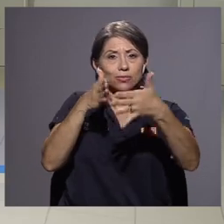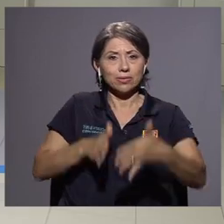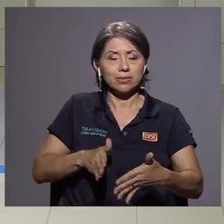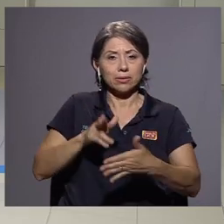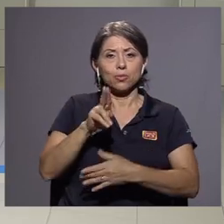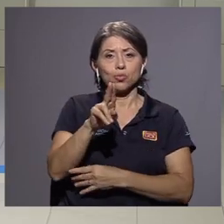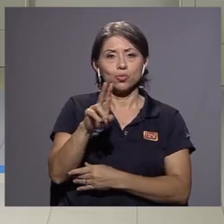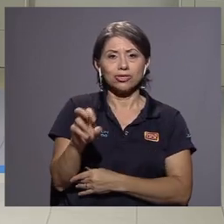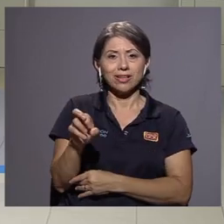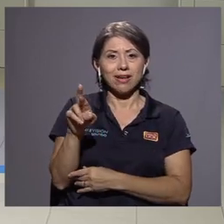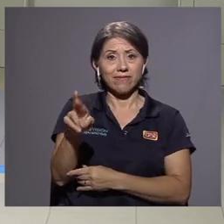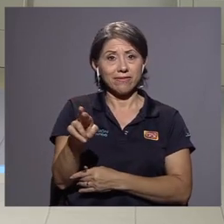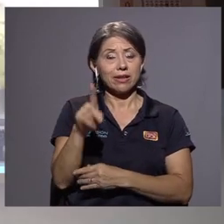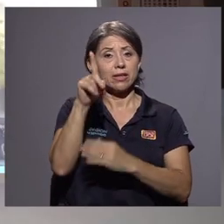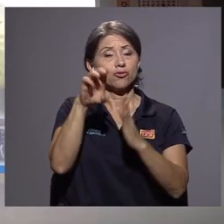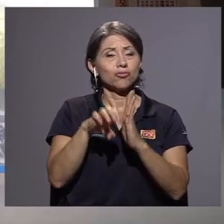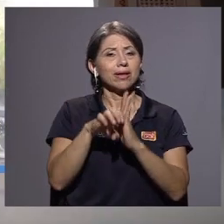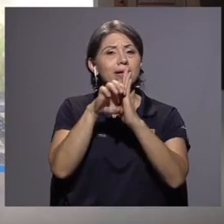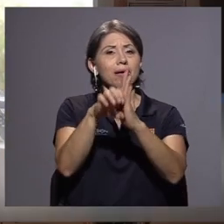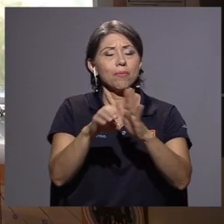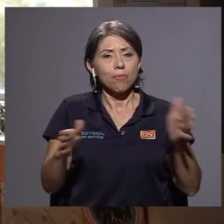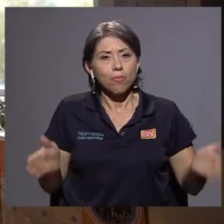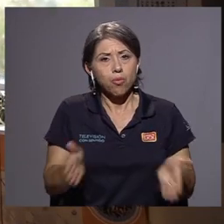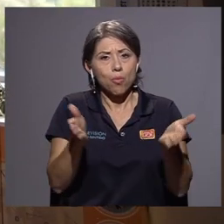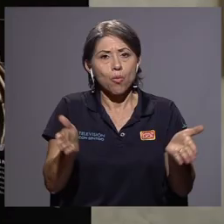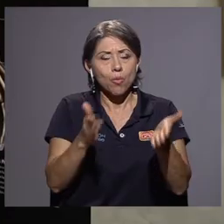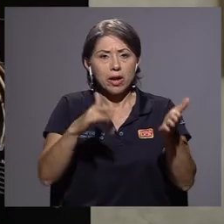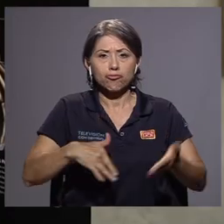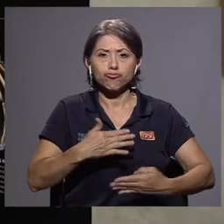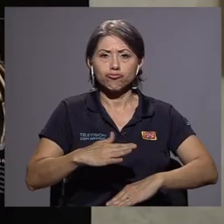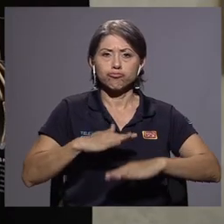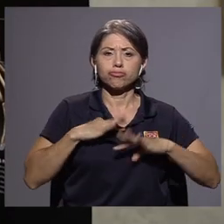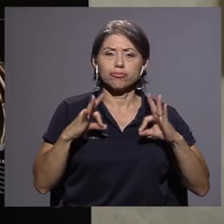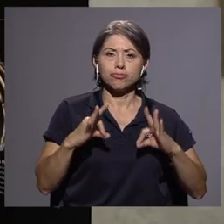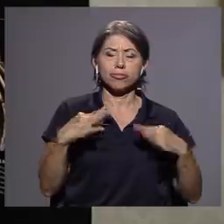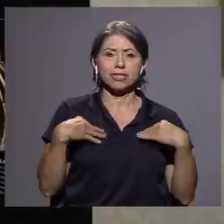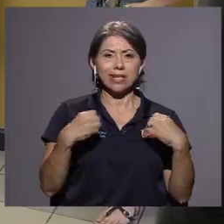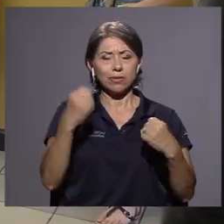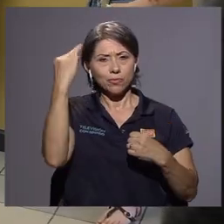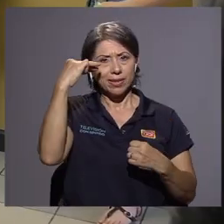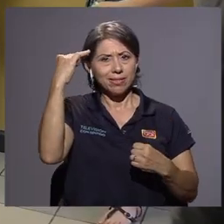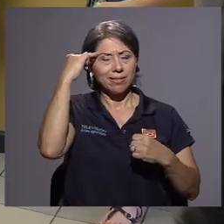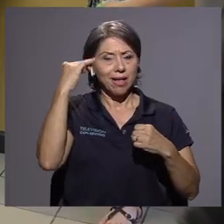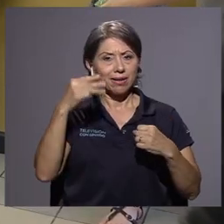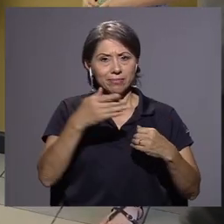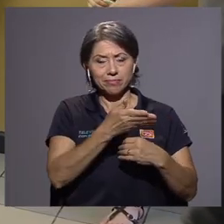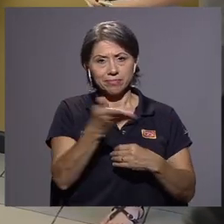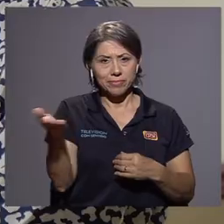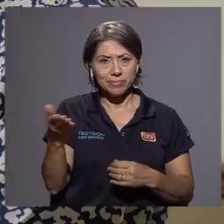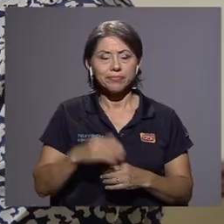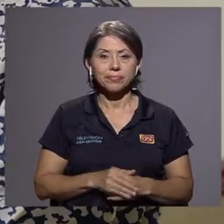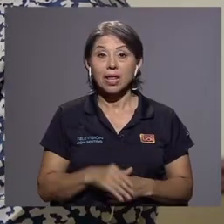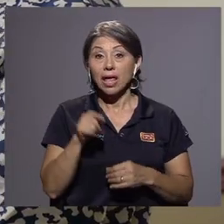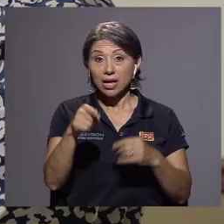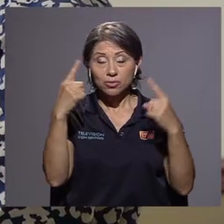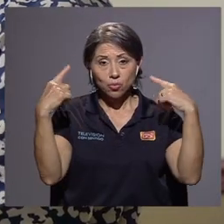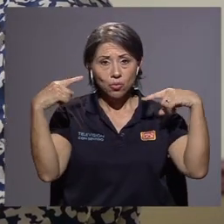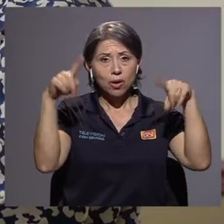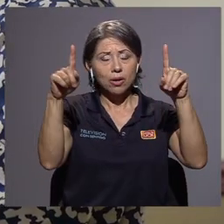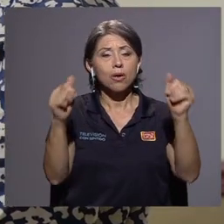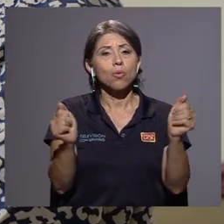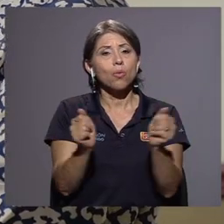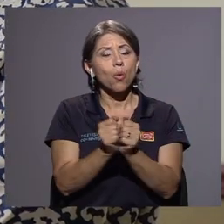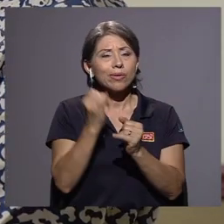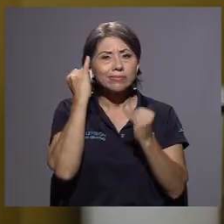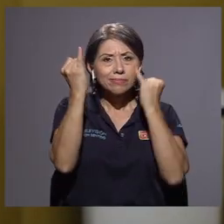la UCR se ha convertido en un ejemplo al promover el bienestar y la salud mental de los residentes. Esto lo han logrado